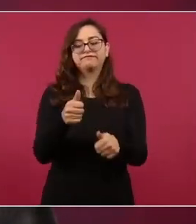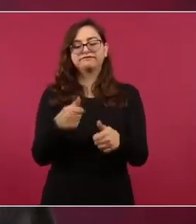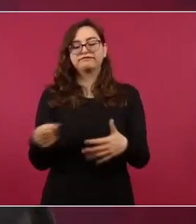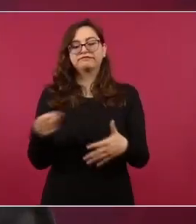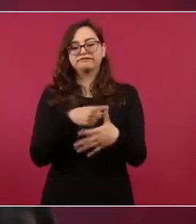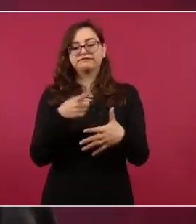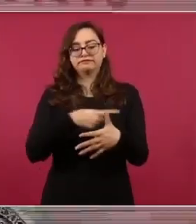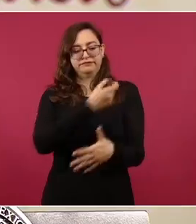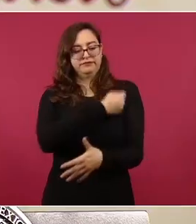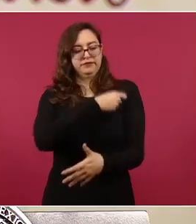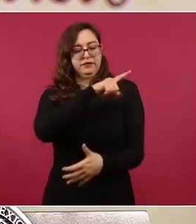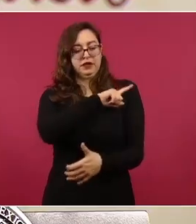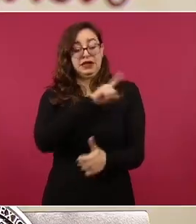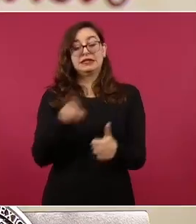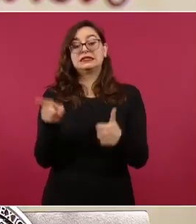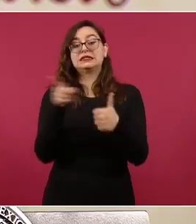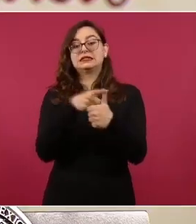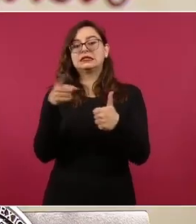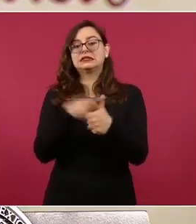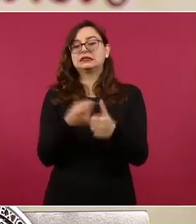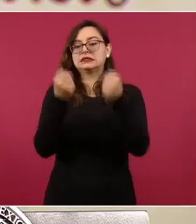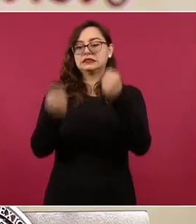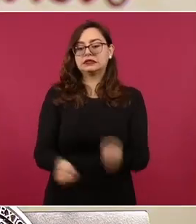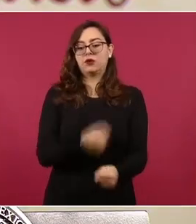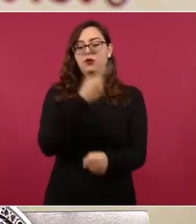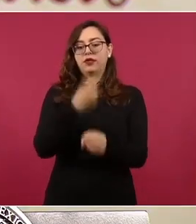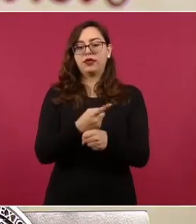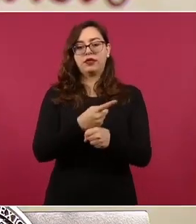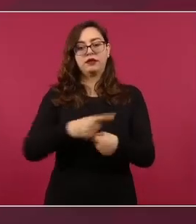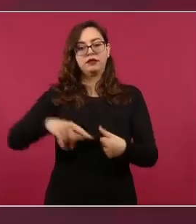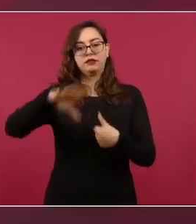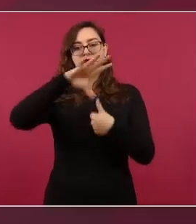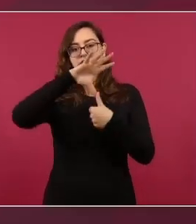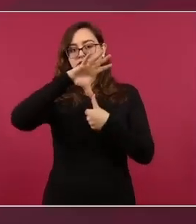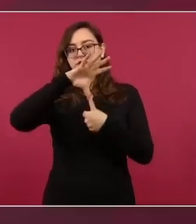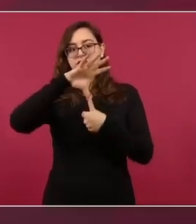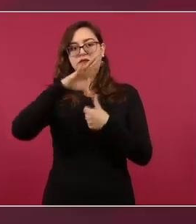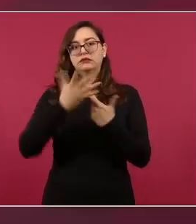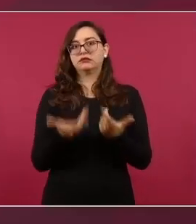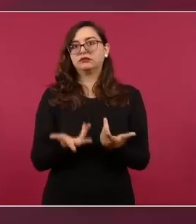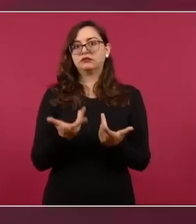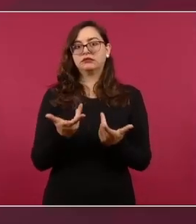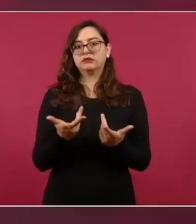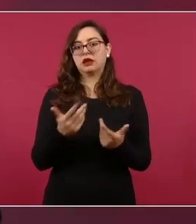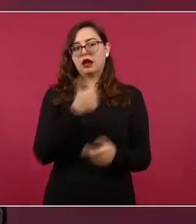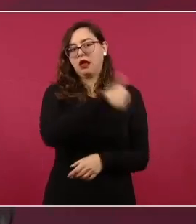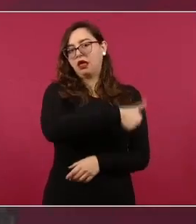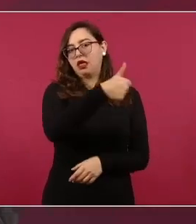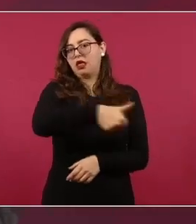¿Cómo podemos hacer más segura en nuestra región? Cada país con sus prioridades y puntos de vista.